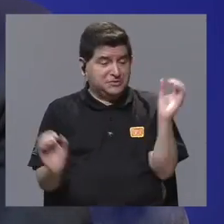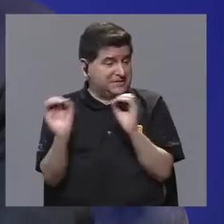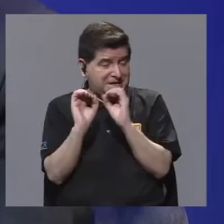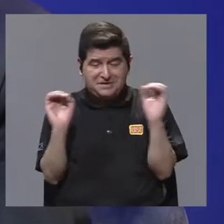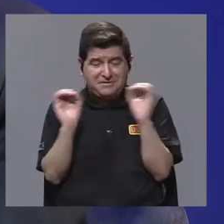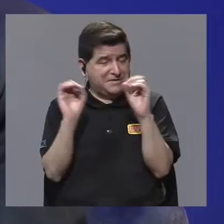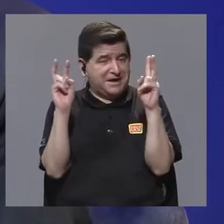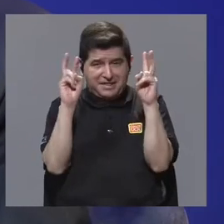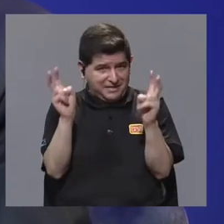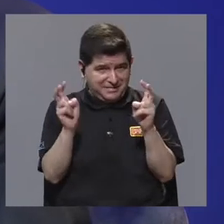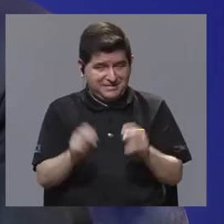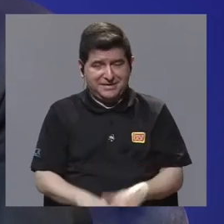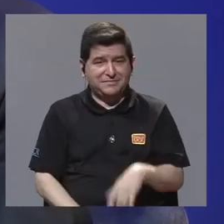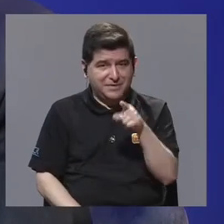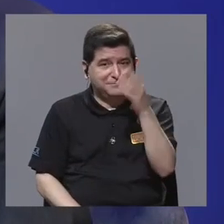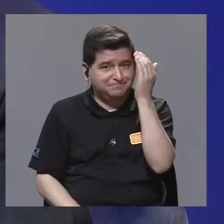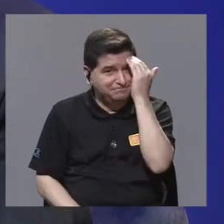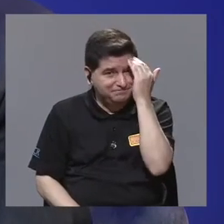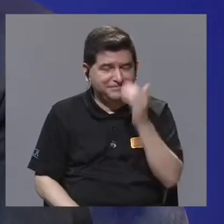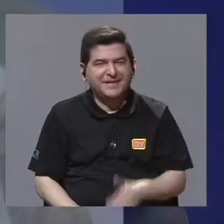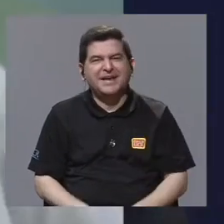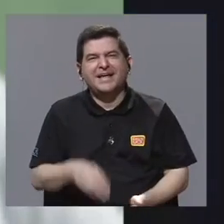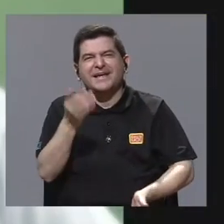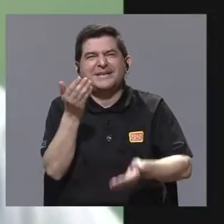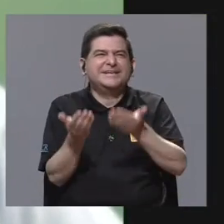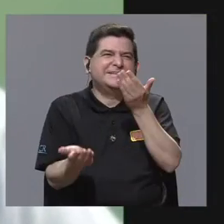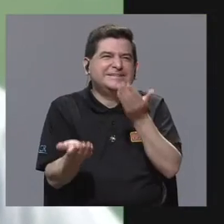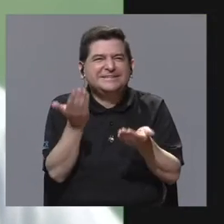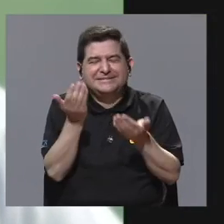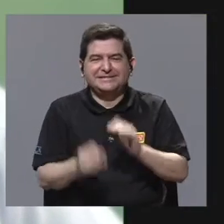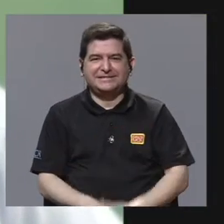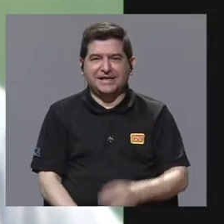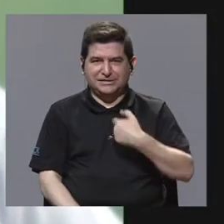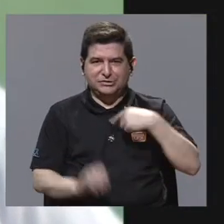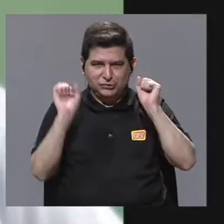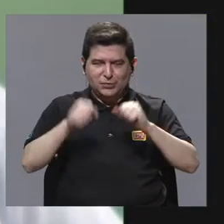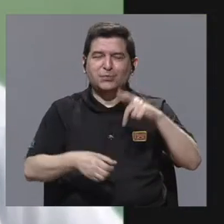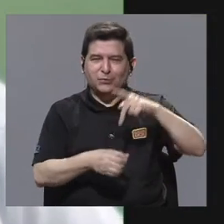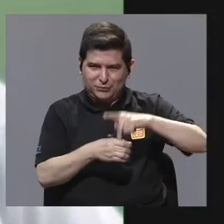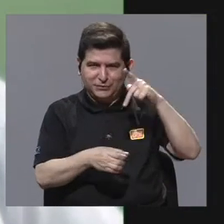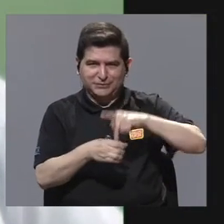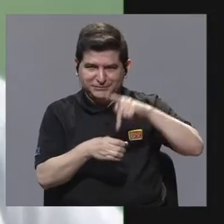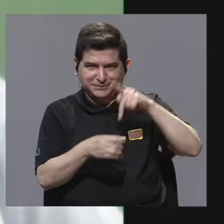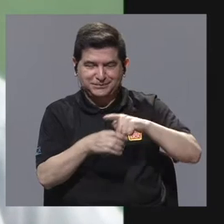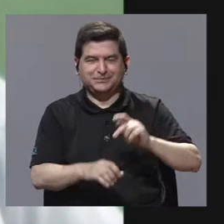nada en la materia. Sí, tal vez ahí podría yo intervenir.